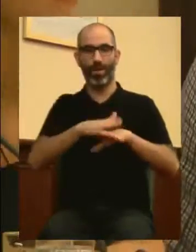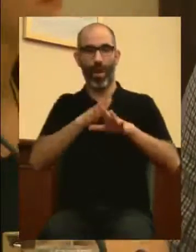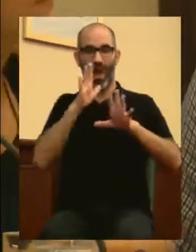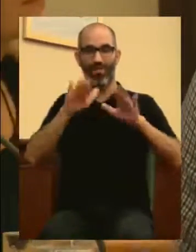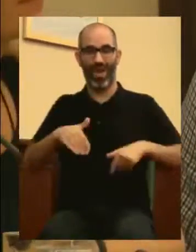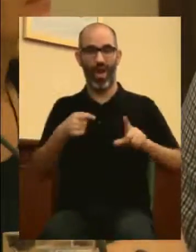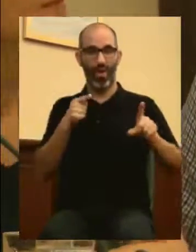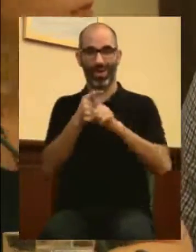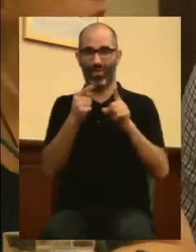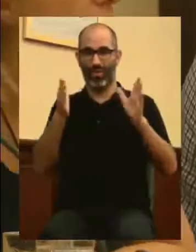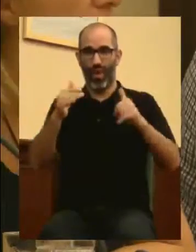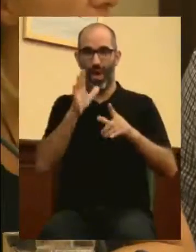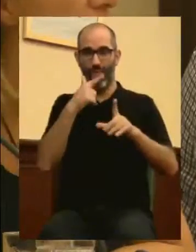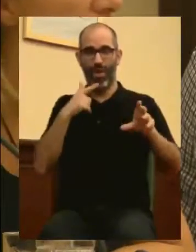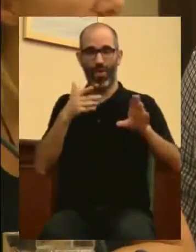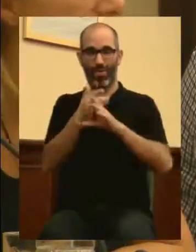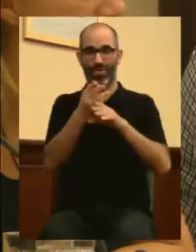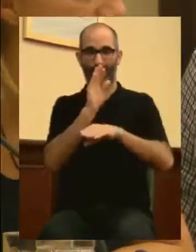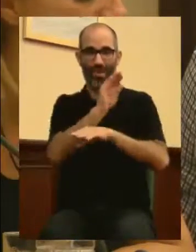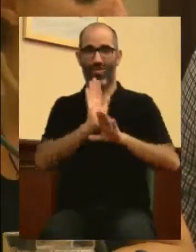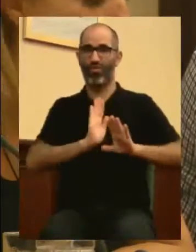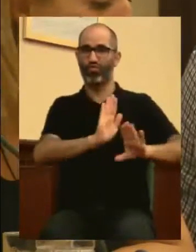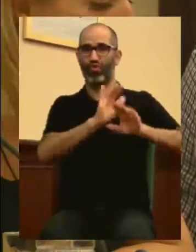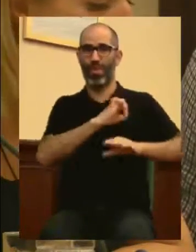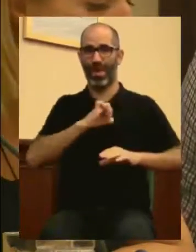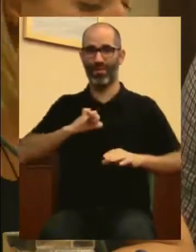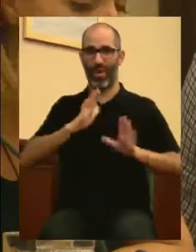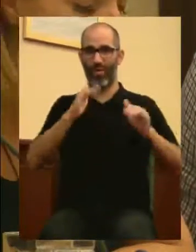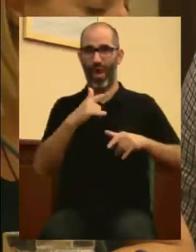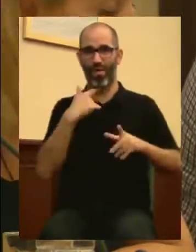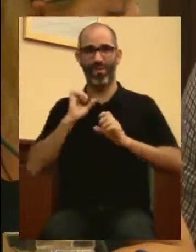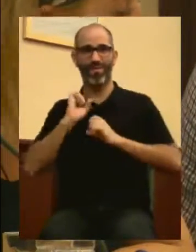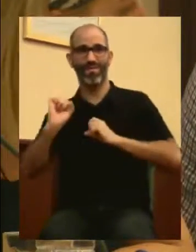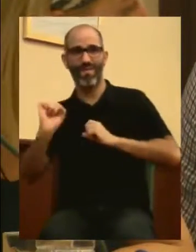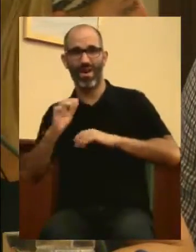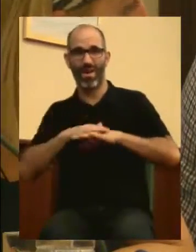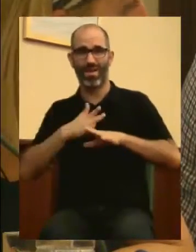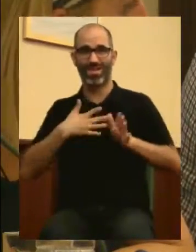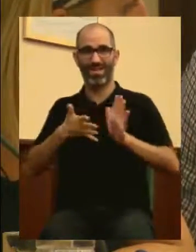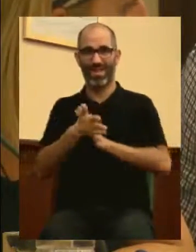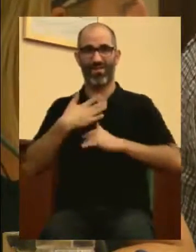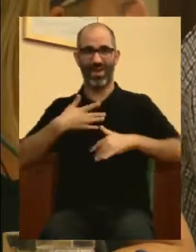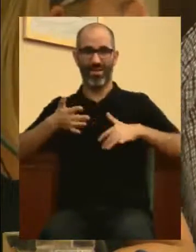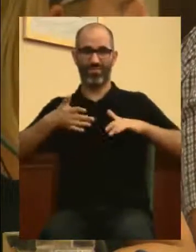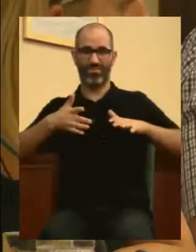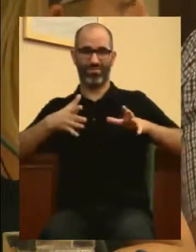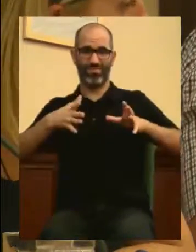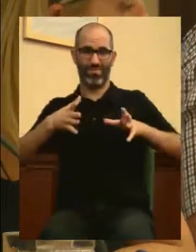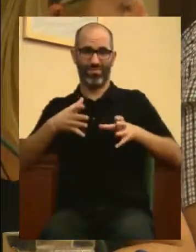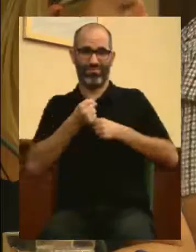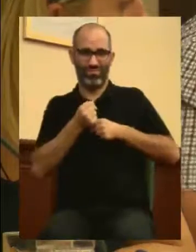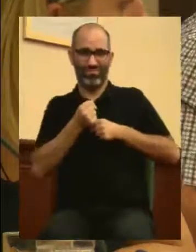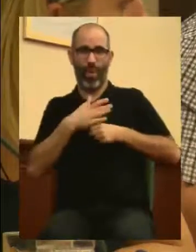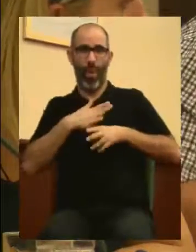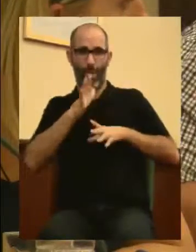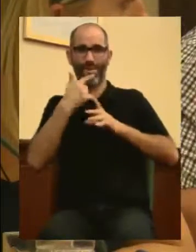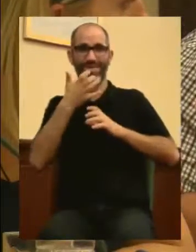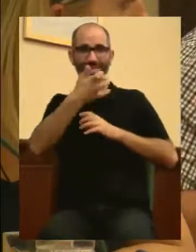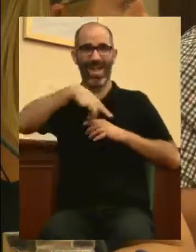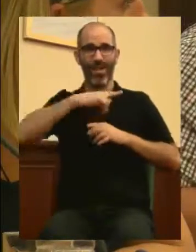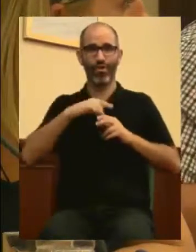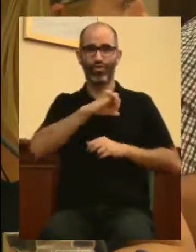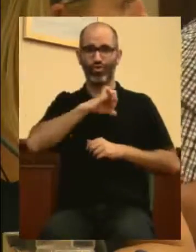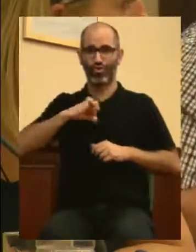para la que nació. Es decir, les tenemos en nuestras manos. Si ellos no pueden